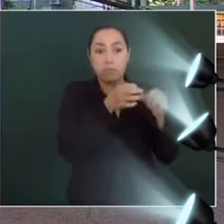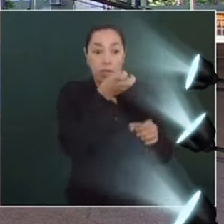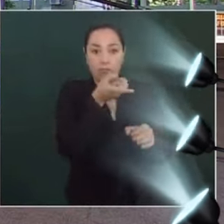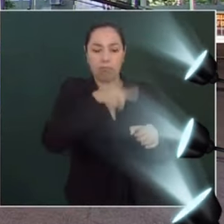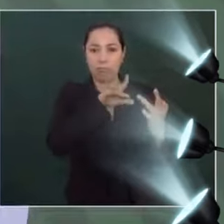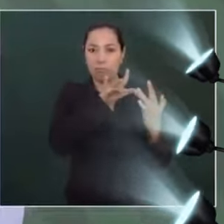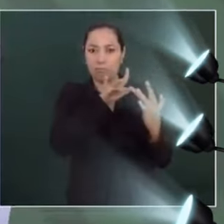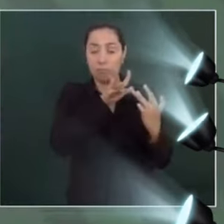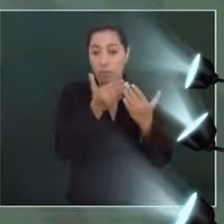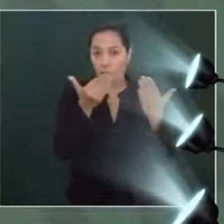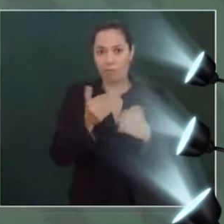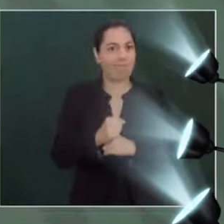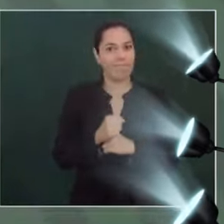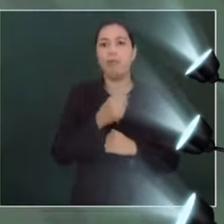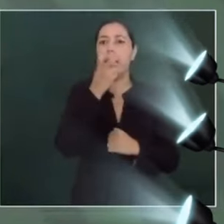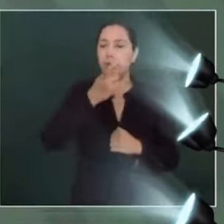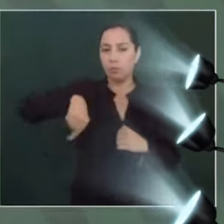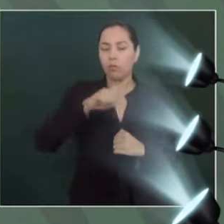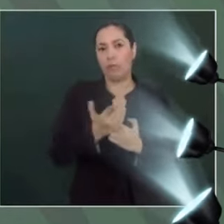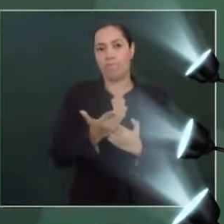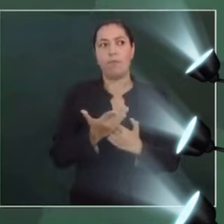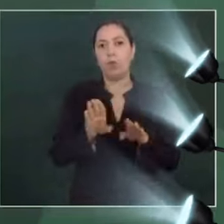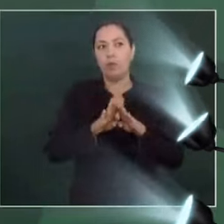Ahora no, eso lo tenemos que celebrar.